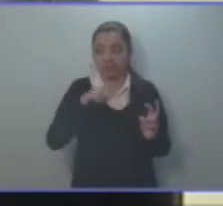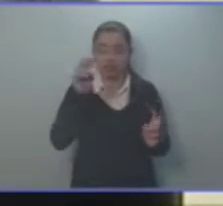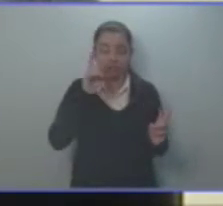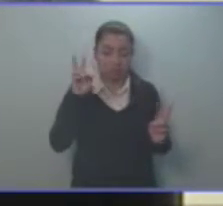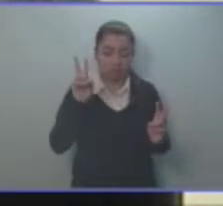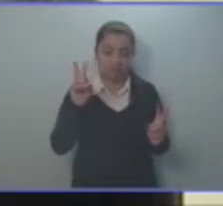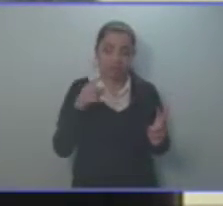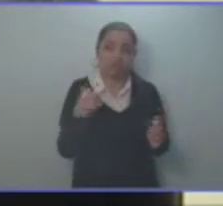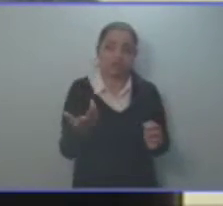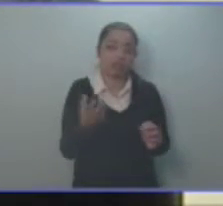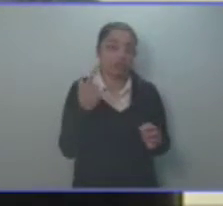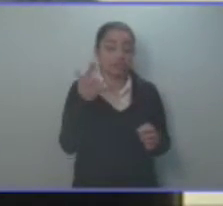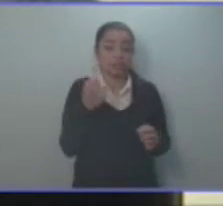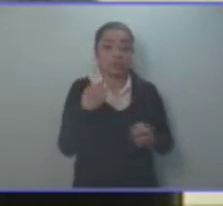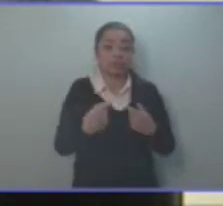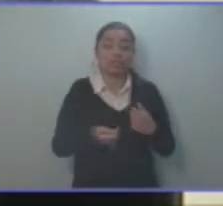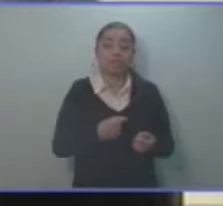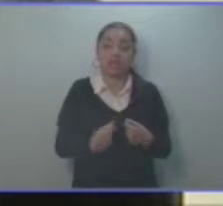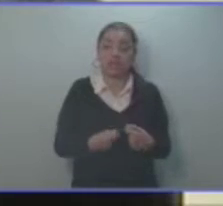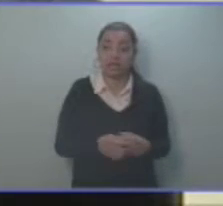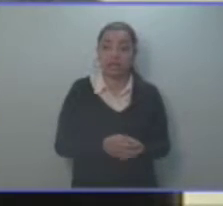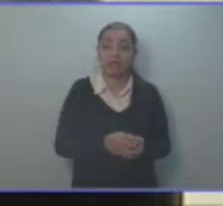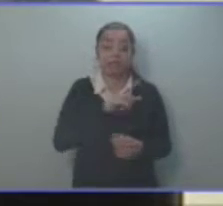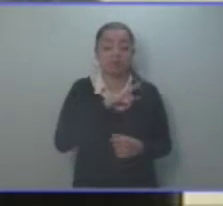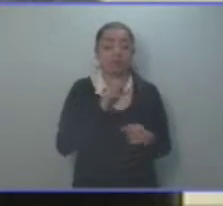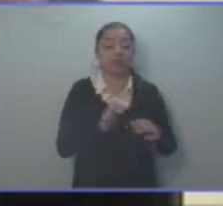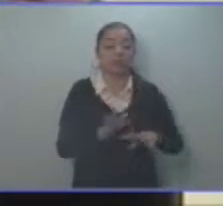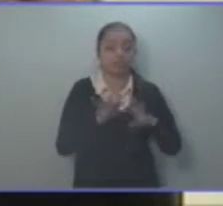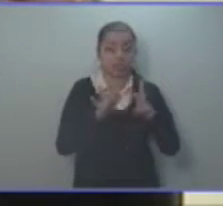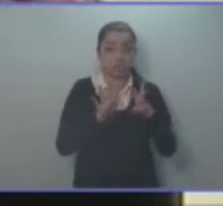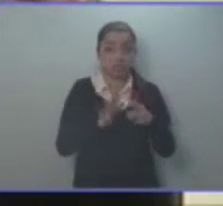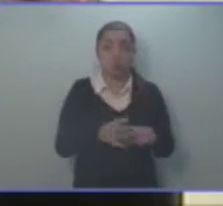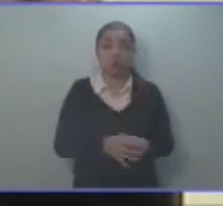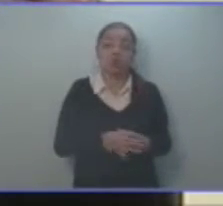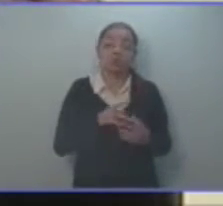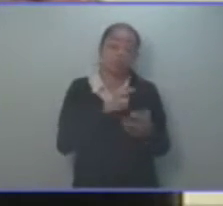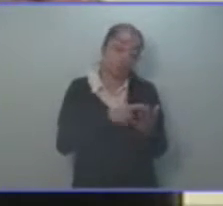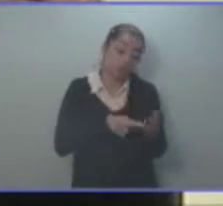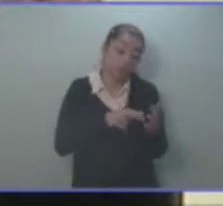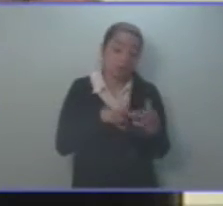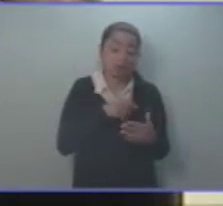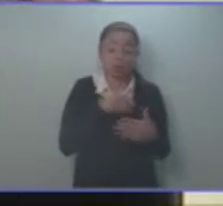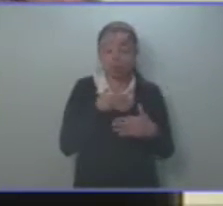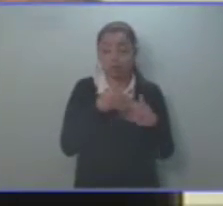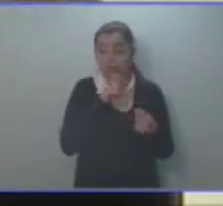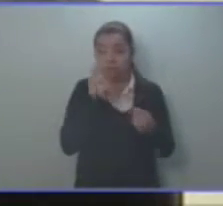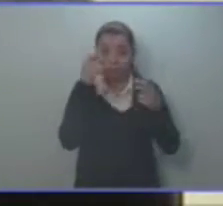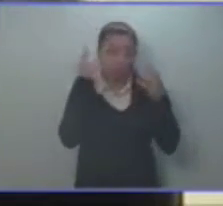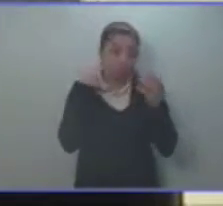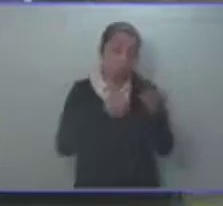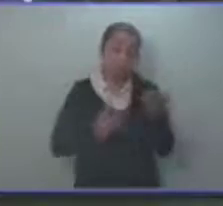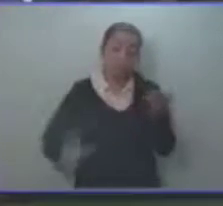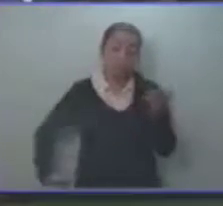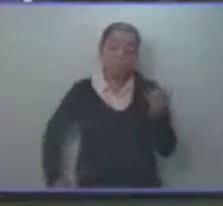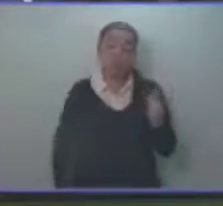Salvador a los días del mes de diciembre del año 2018. Leído el decreto, señor presidente.